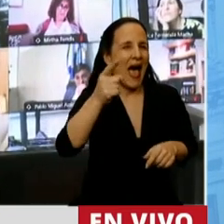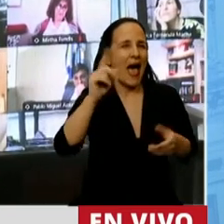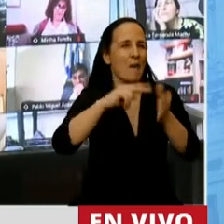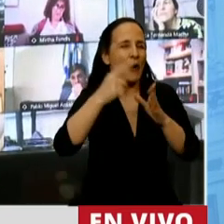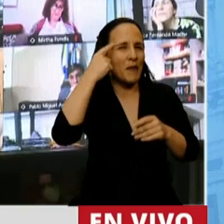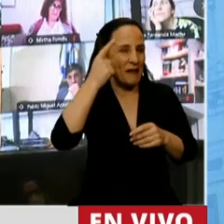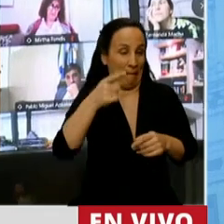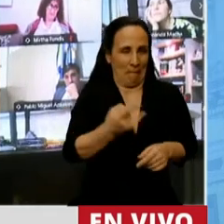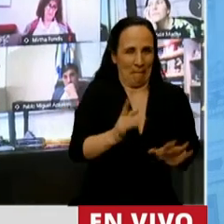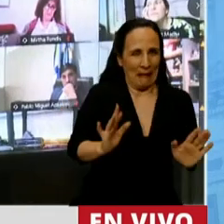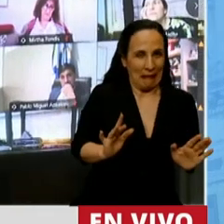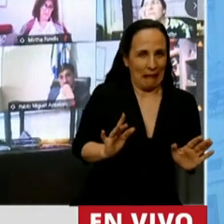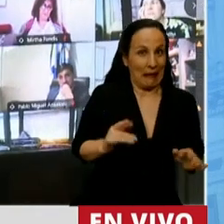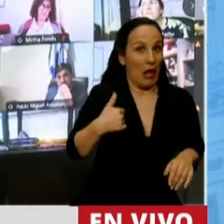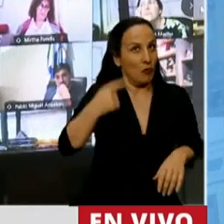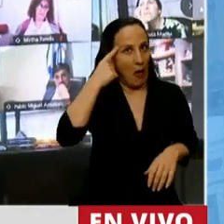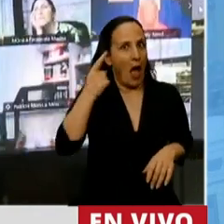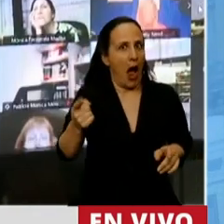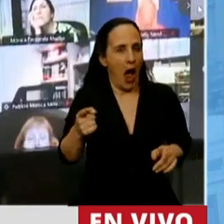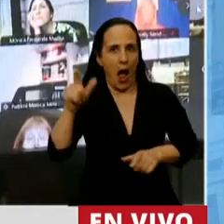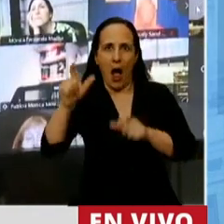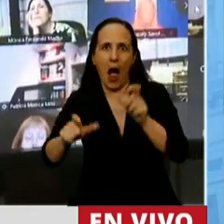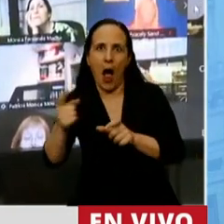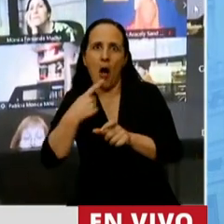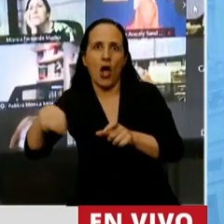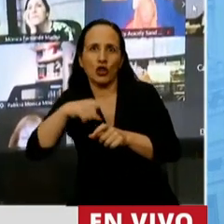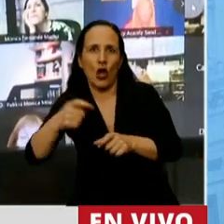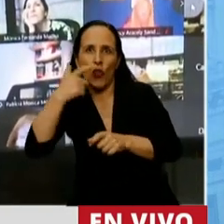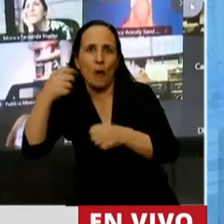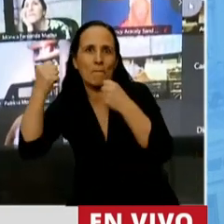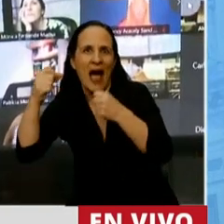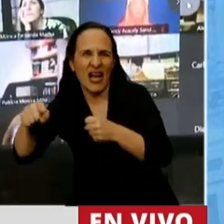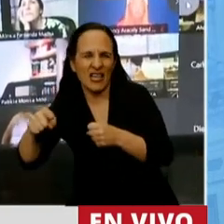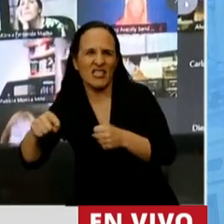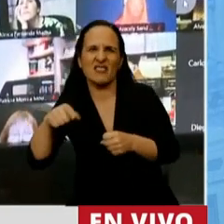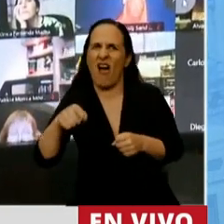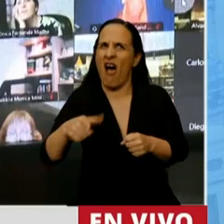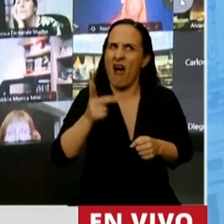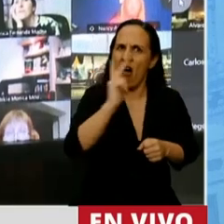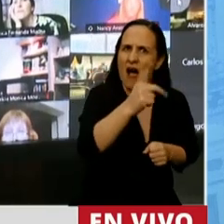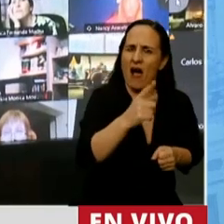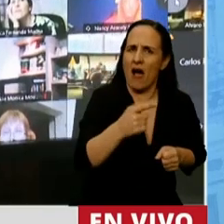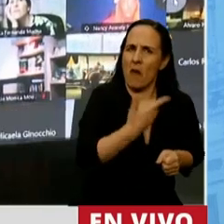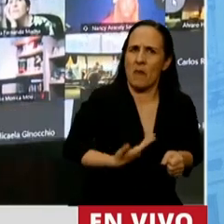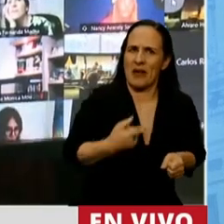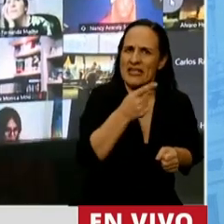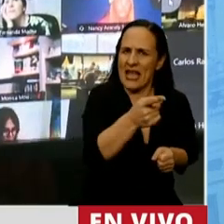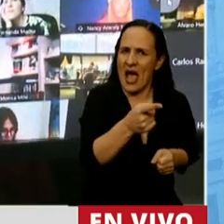dije, hoy van a estar los muchachos macristas, todos ahí, pidiéndole al presidente el